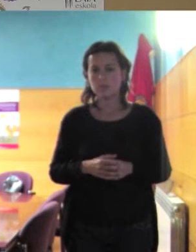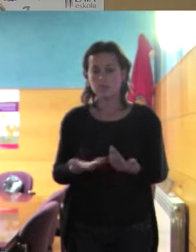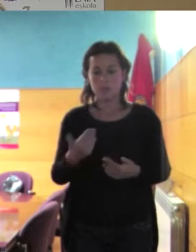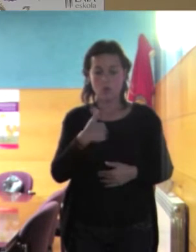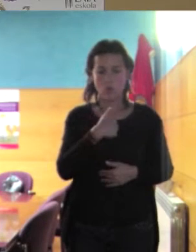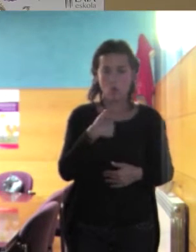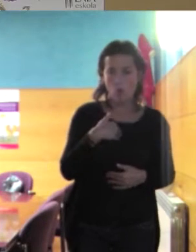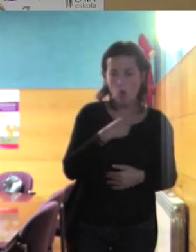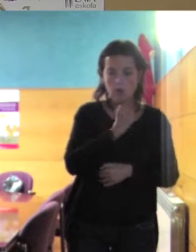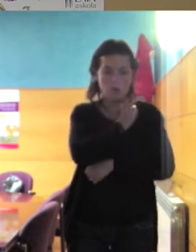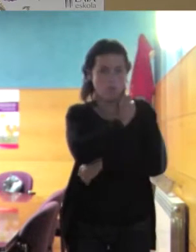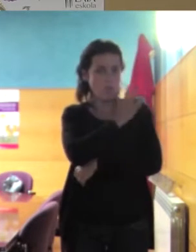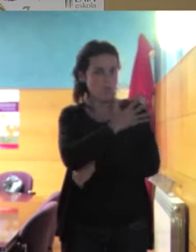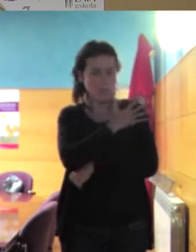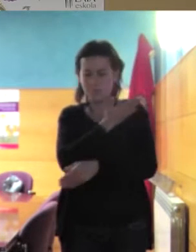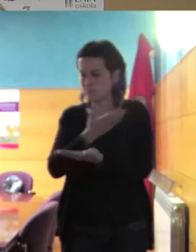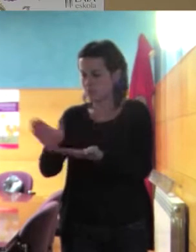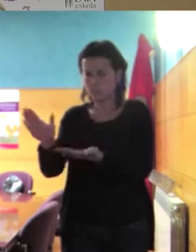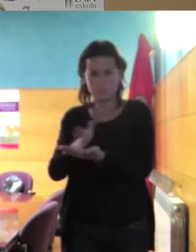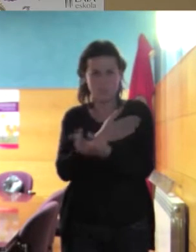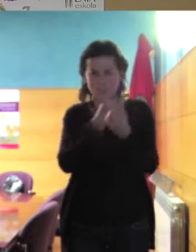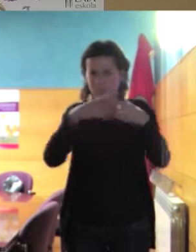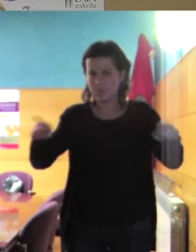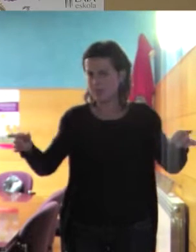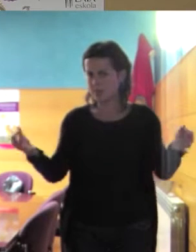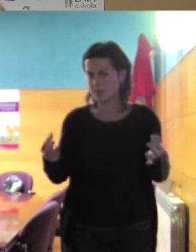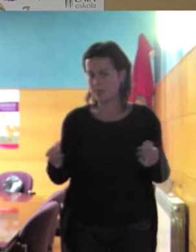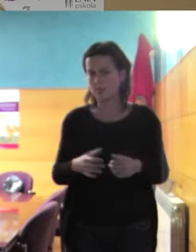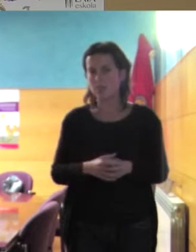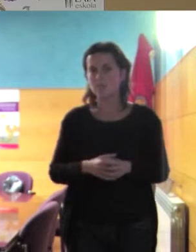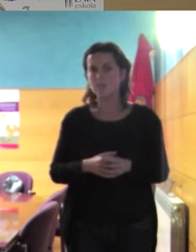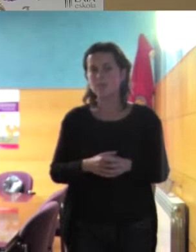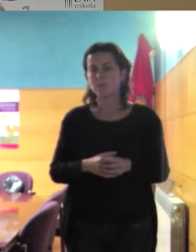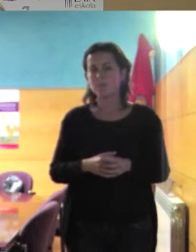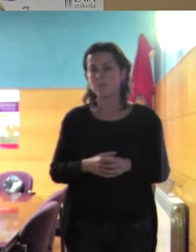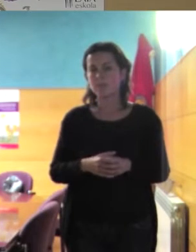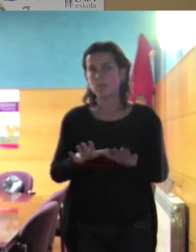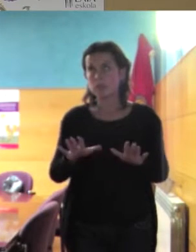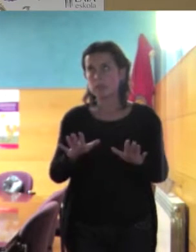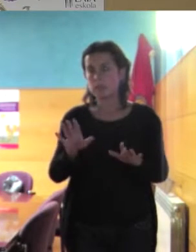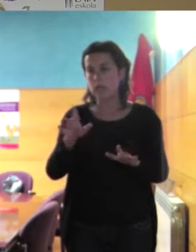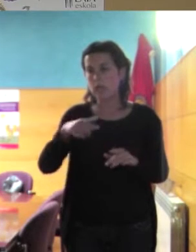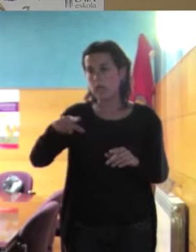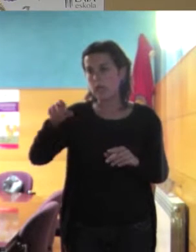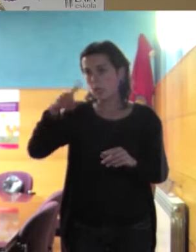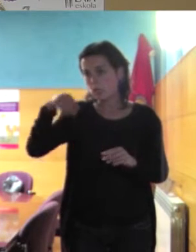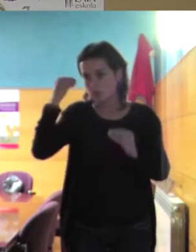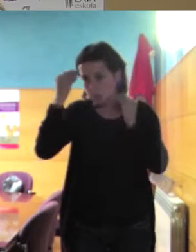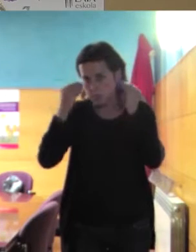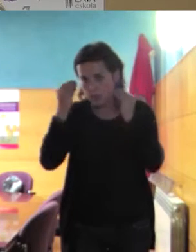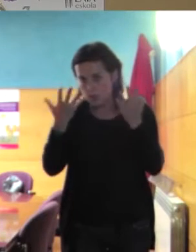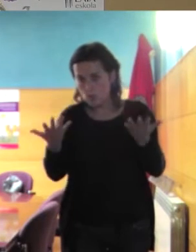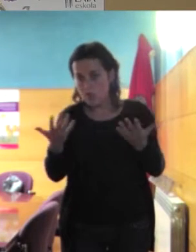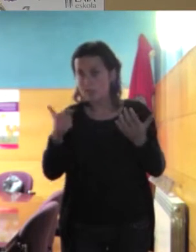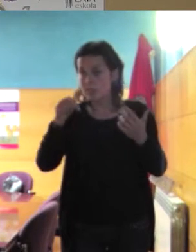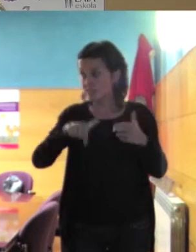las funciones sean distintas y entonces todavía si os parece a ver cómo lo consideráis en la sociedad en esta